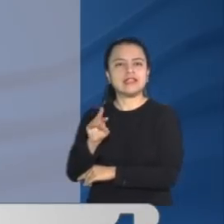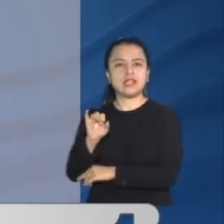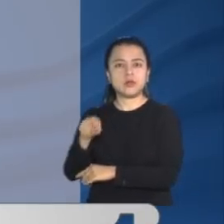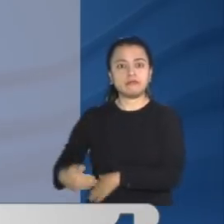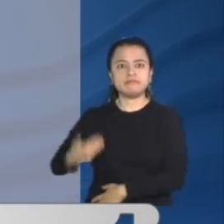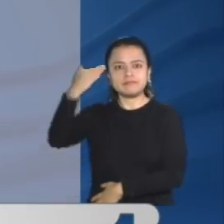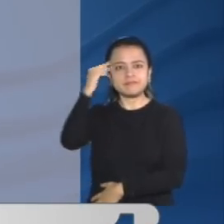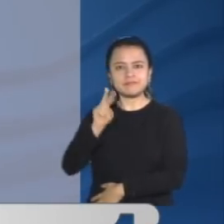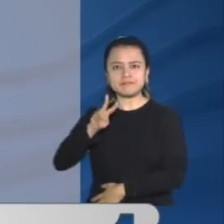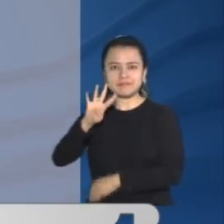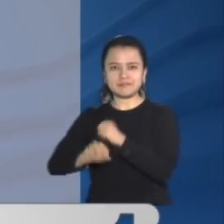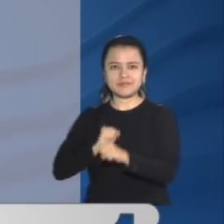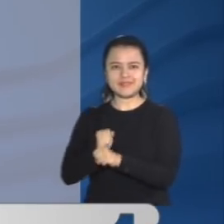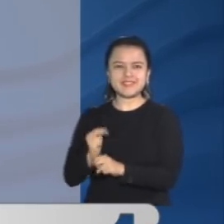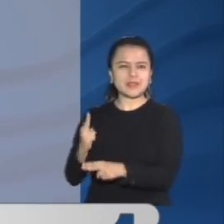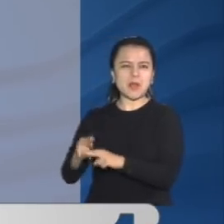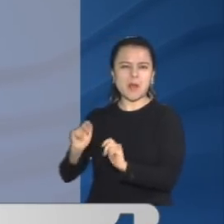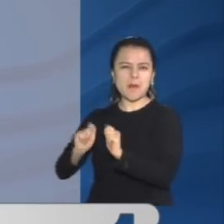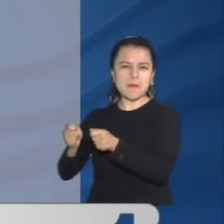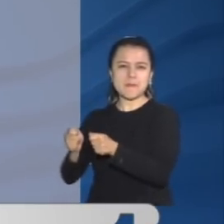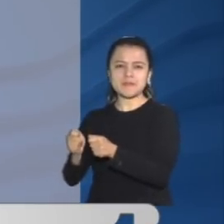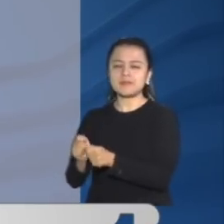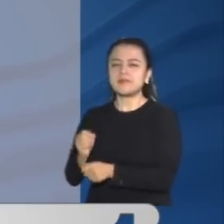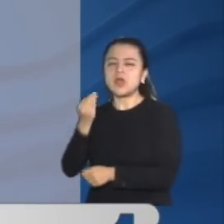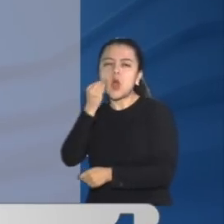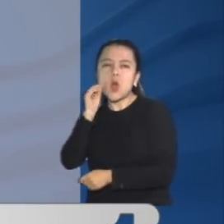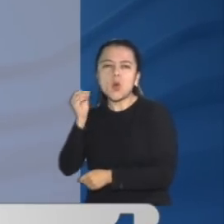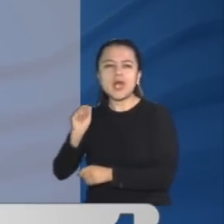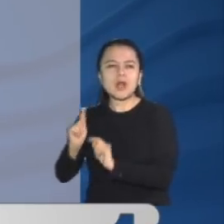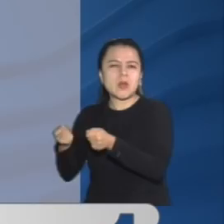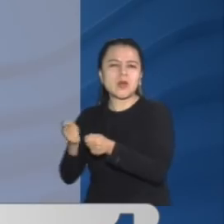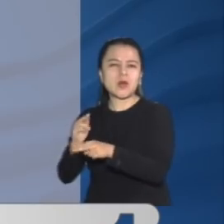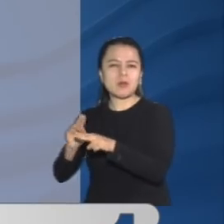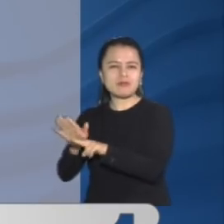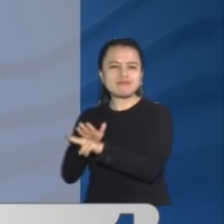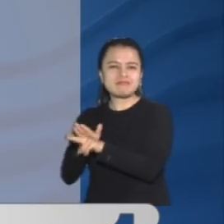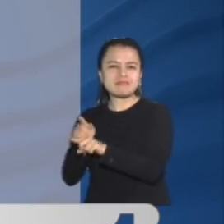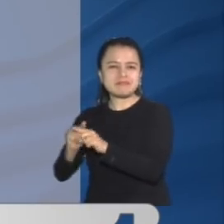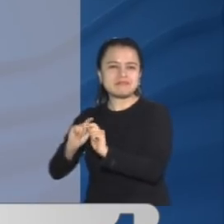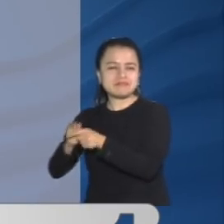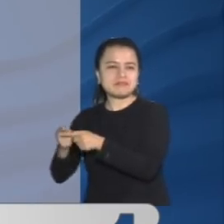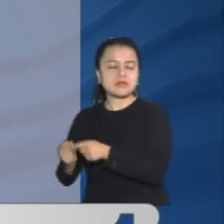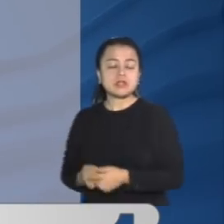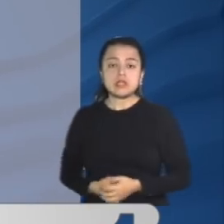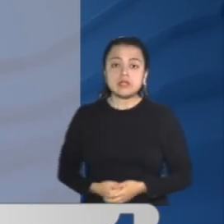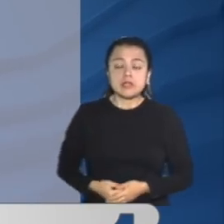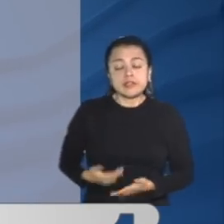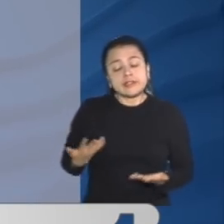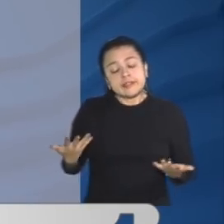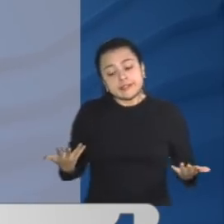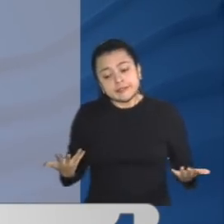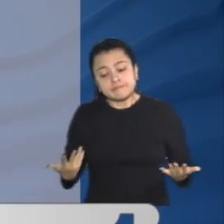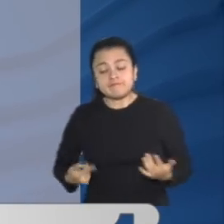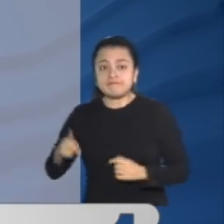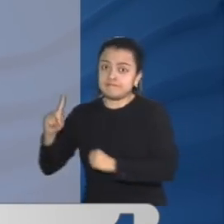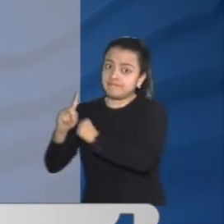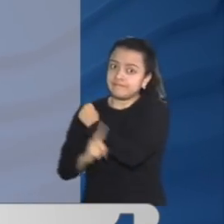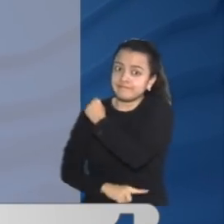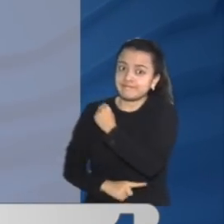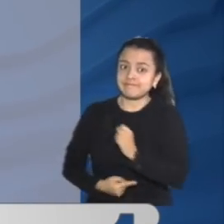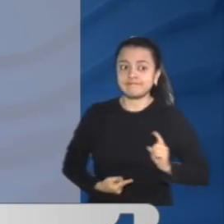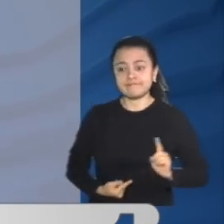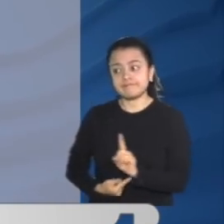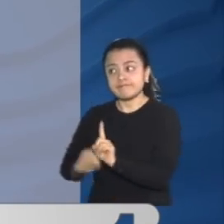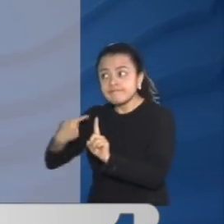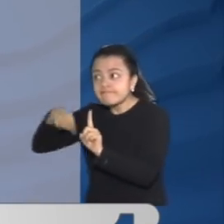24 años, con el alias de El Abuelo. ¿Qué va a pasar? Pues quedó puesto a disposición de la Fiscalía por el